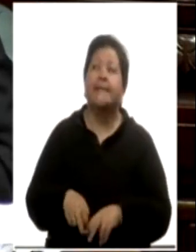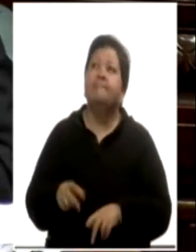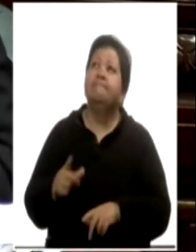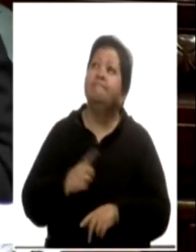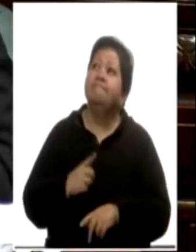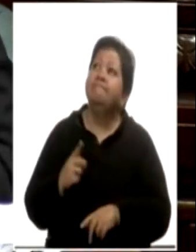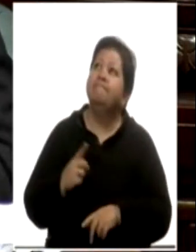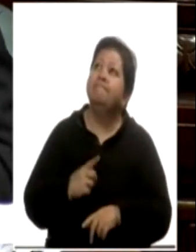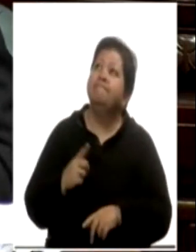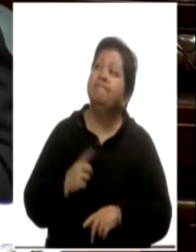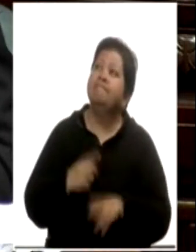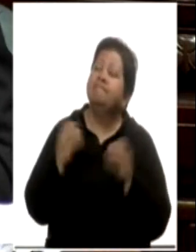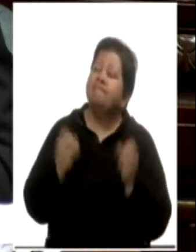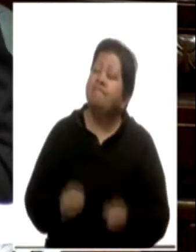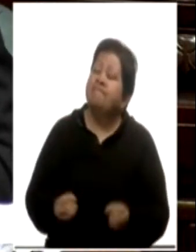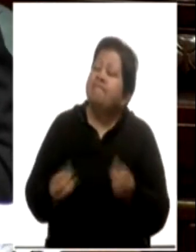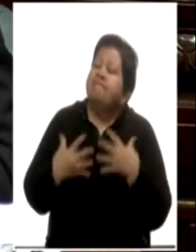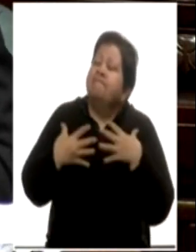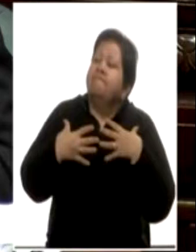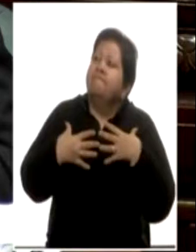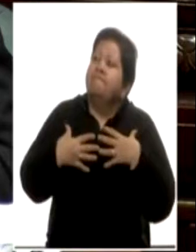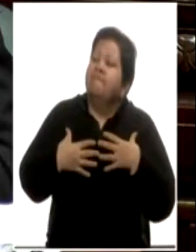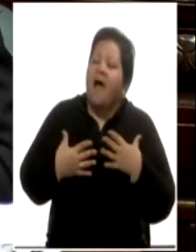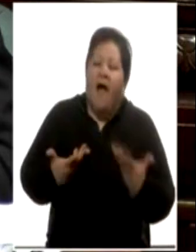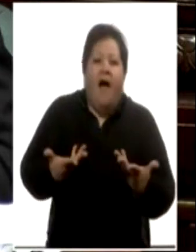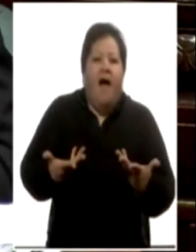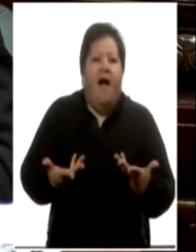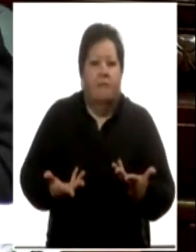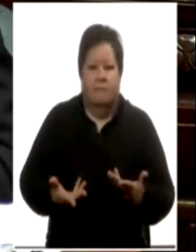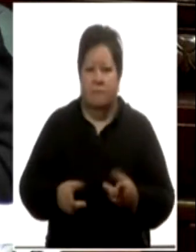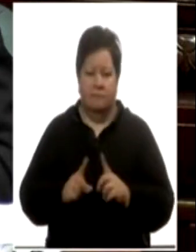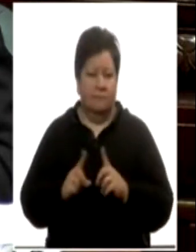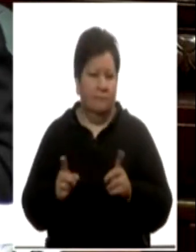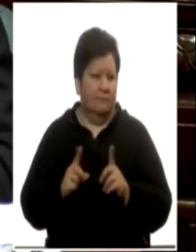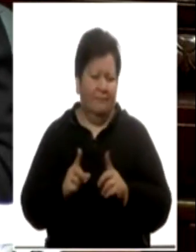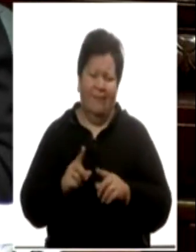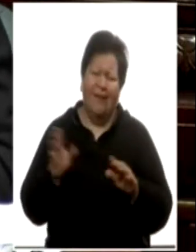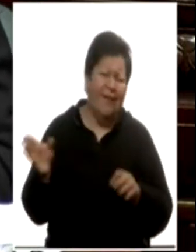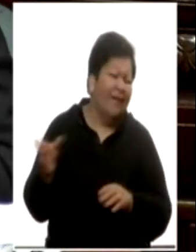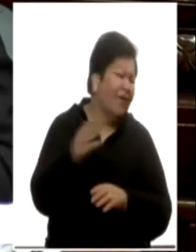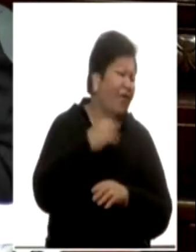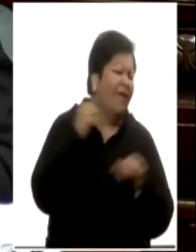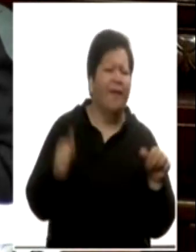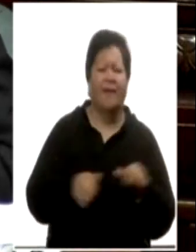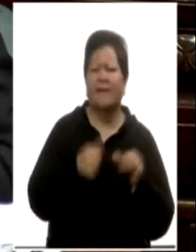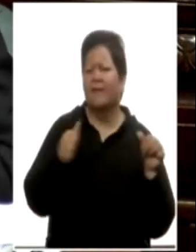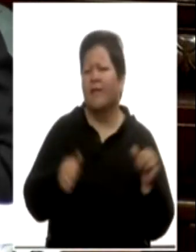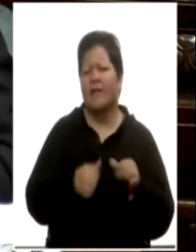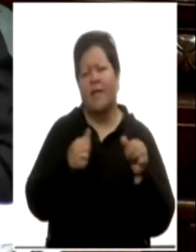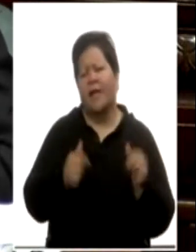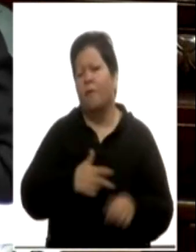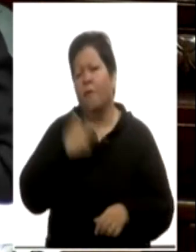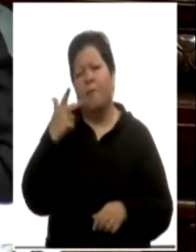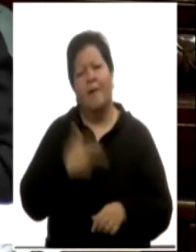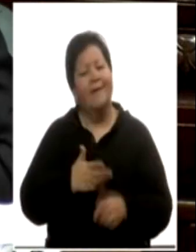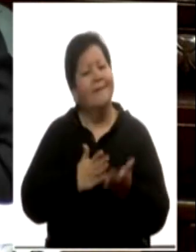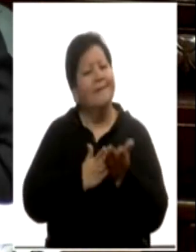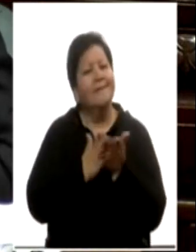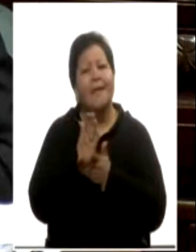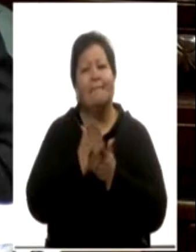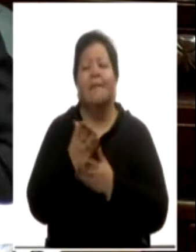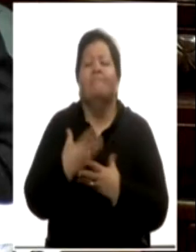inspiración, y esto es importantísimo porque vale para toda la actividad humana. La inspiración es el trabajo, dice